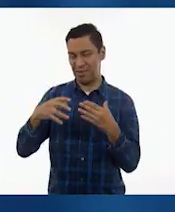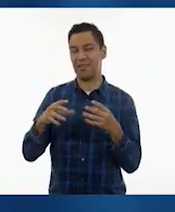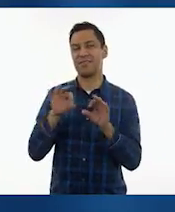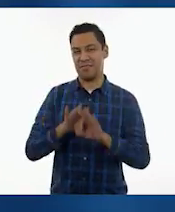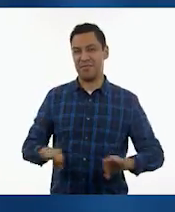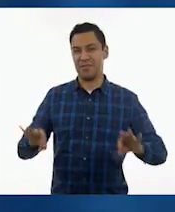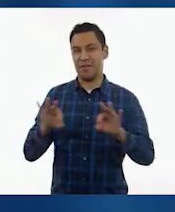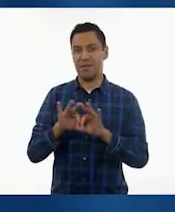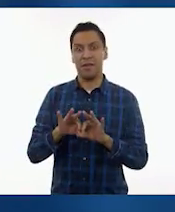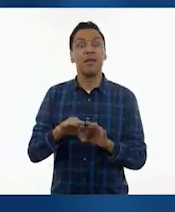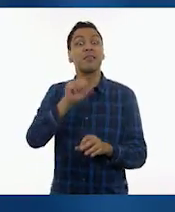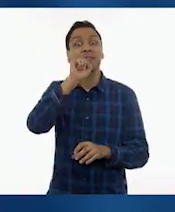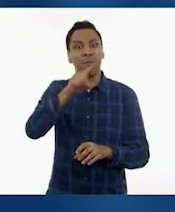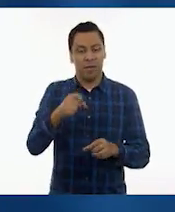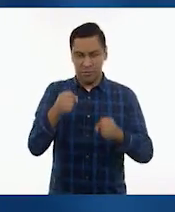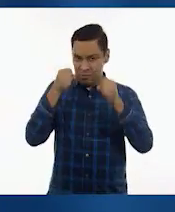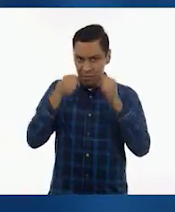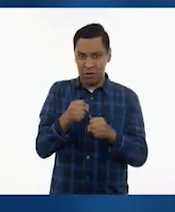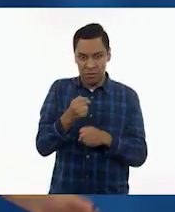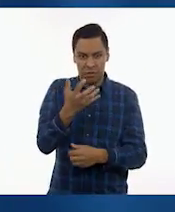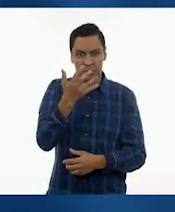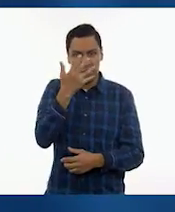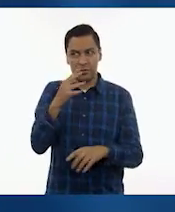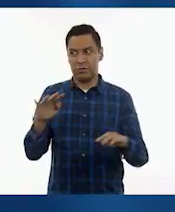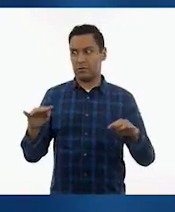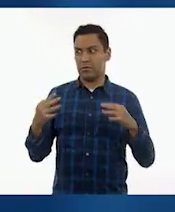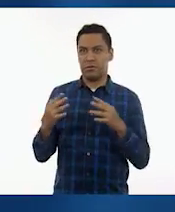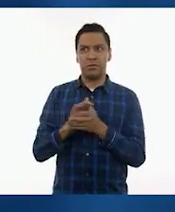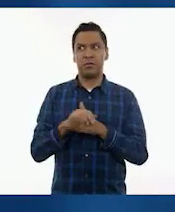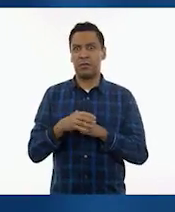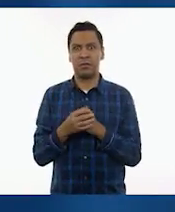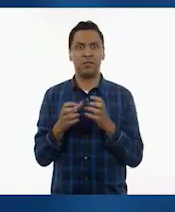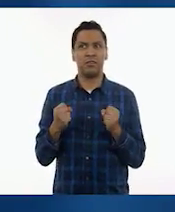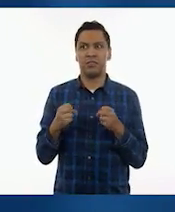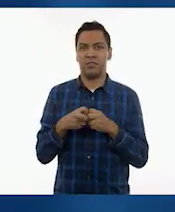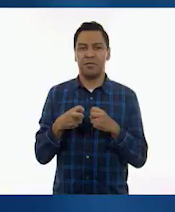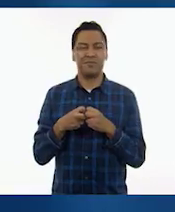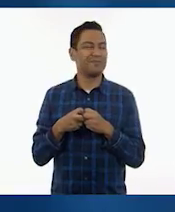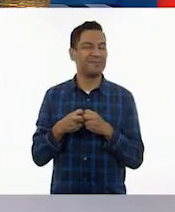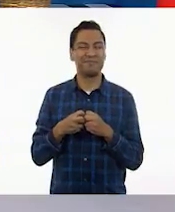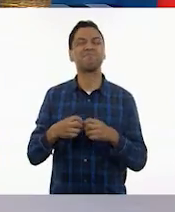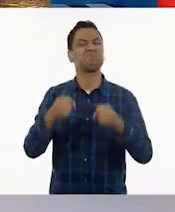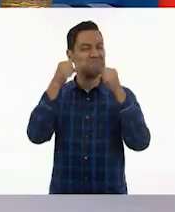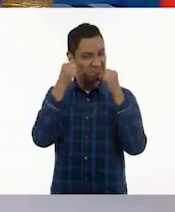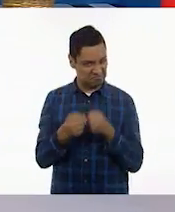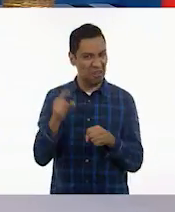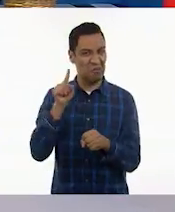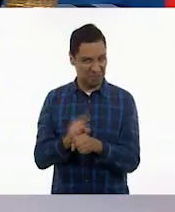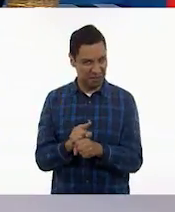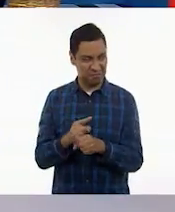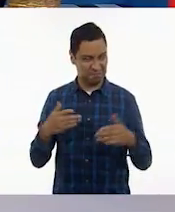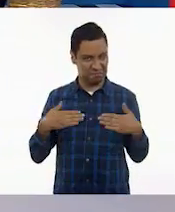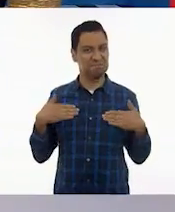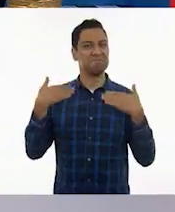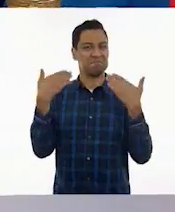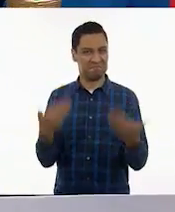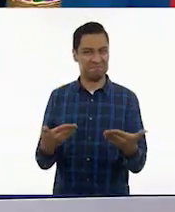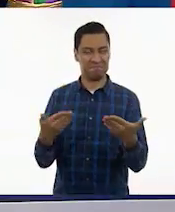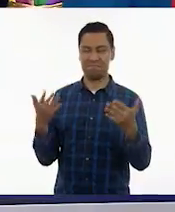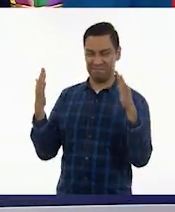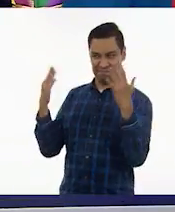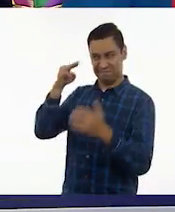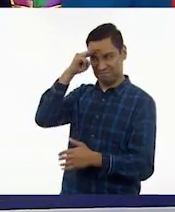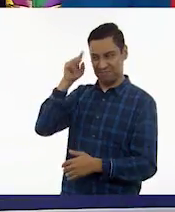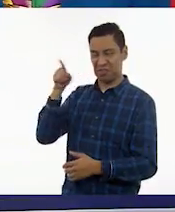y seguridad, adquirir seguridad para todas las demás actividades que uno realiza en la vida. Exacto. Muy bien lo has dicho, María, muy bien. Bravo, eres una